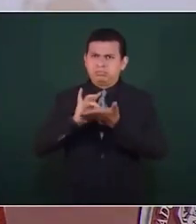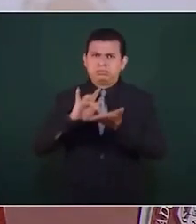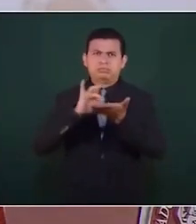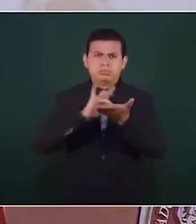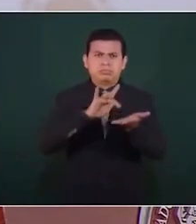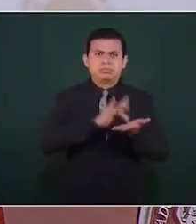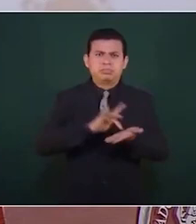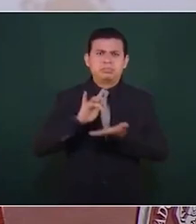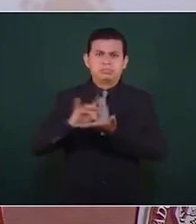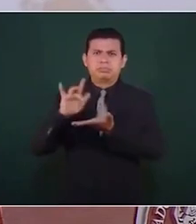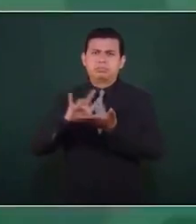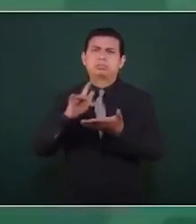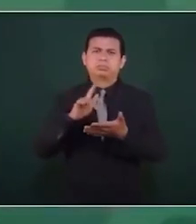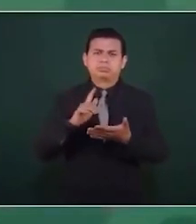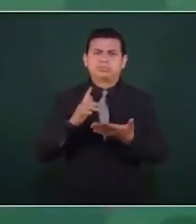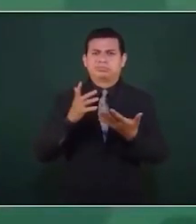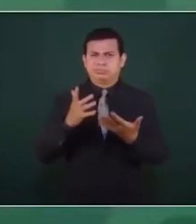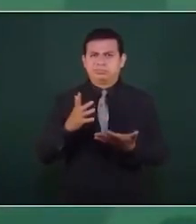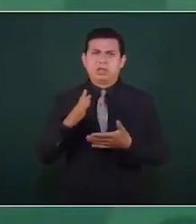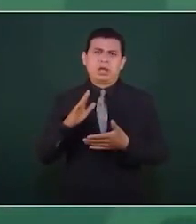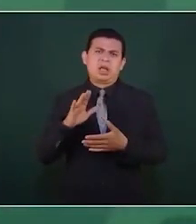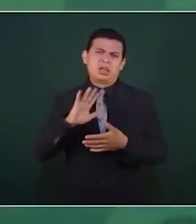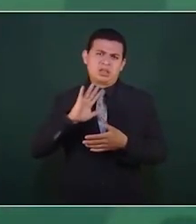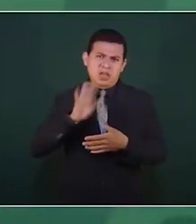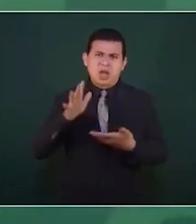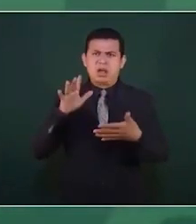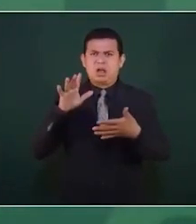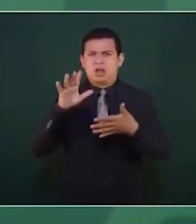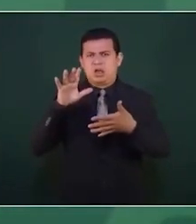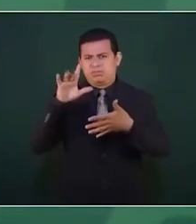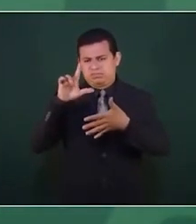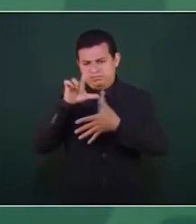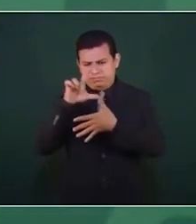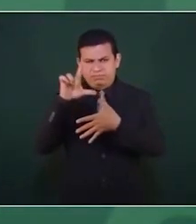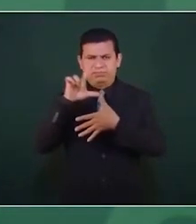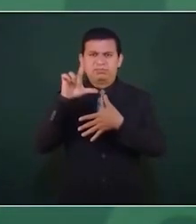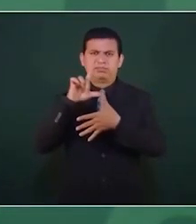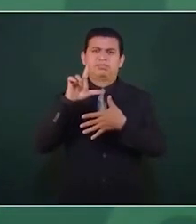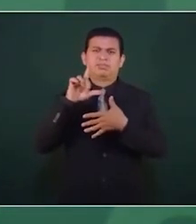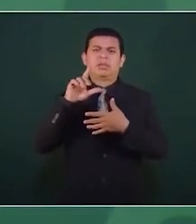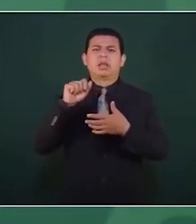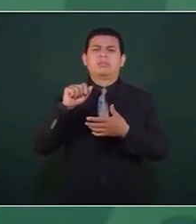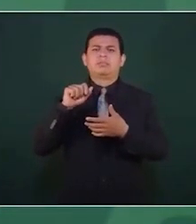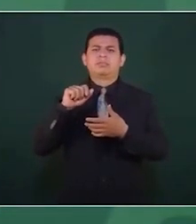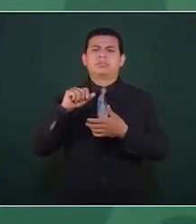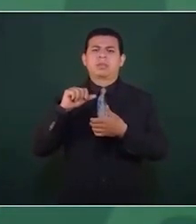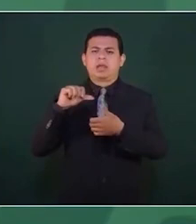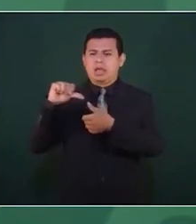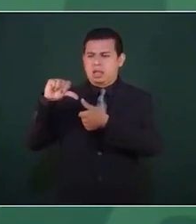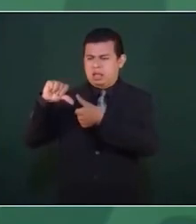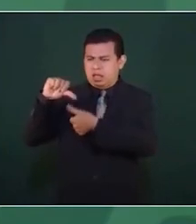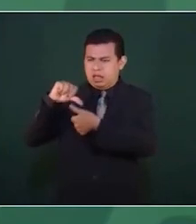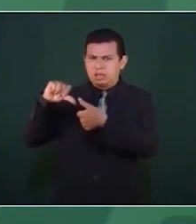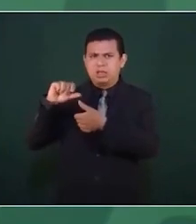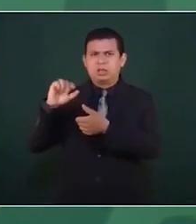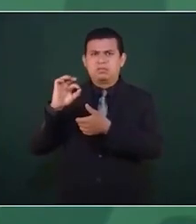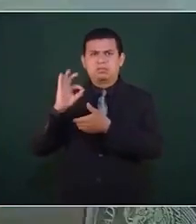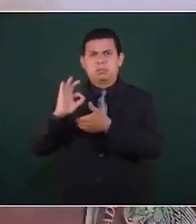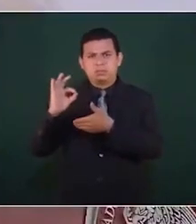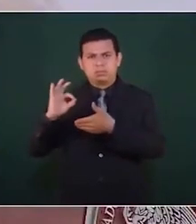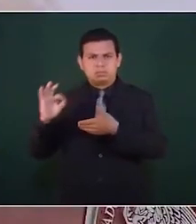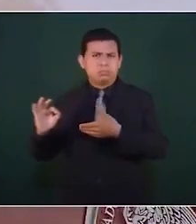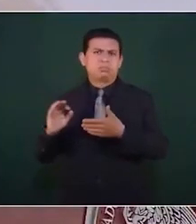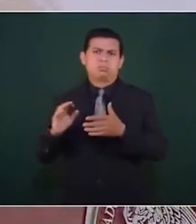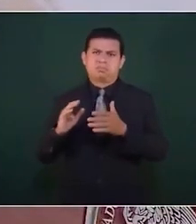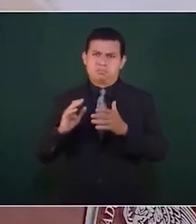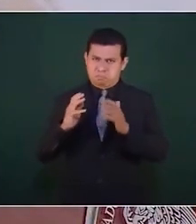en América Latina, en el Caribe, porque aún